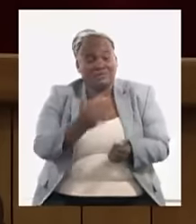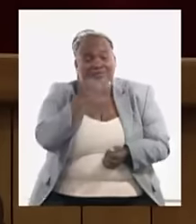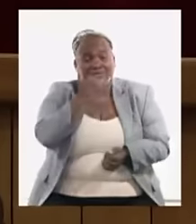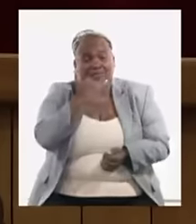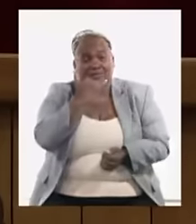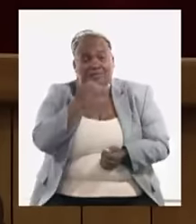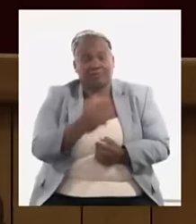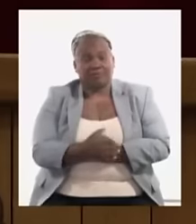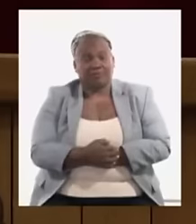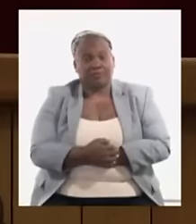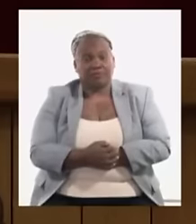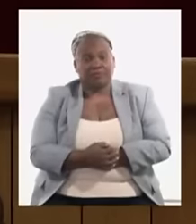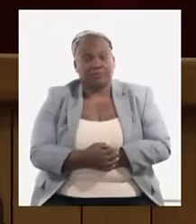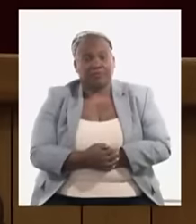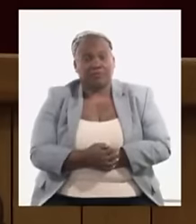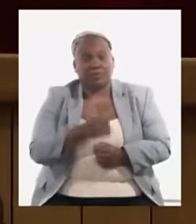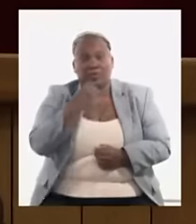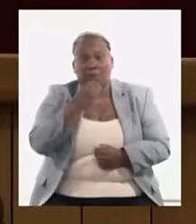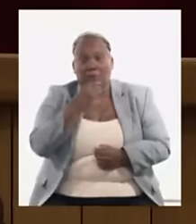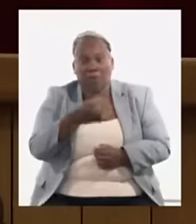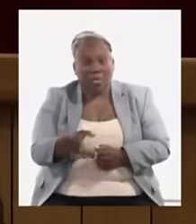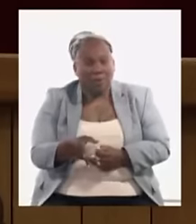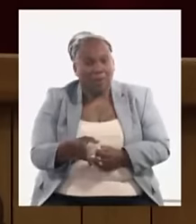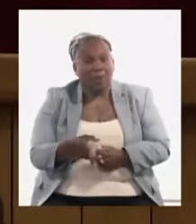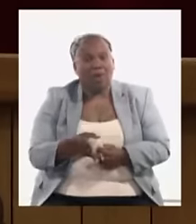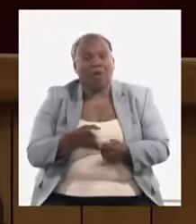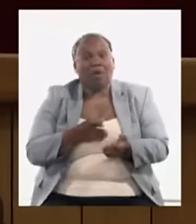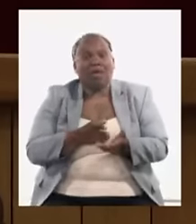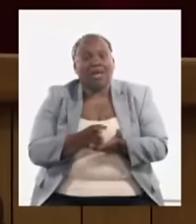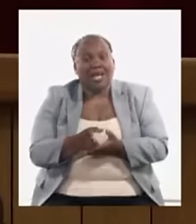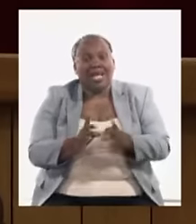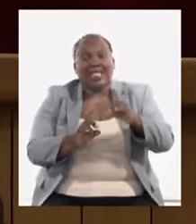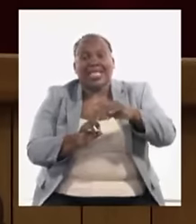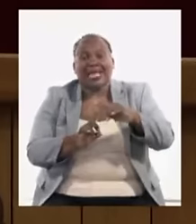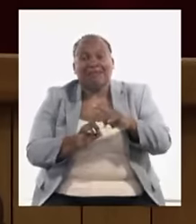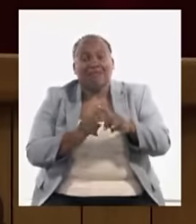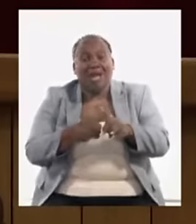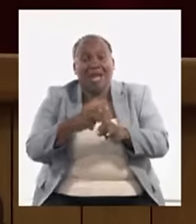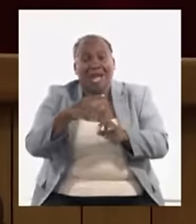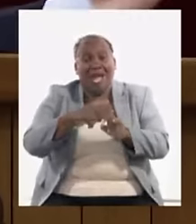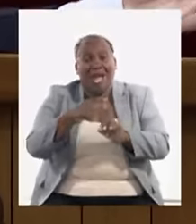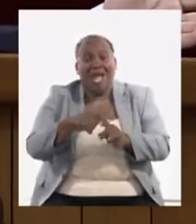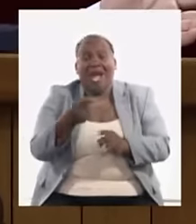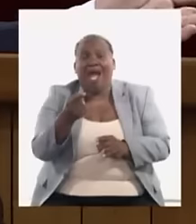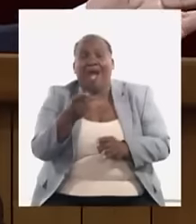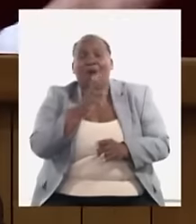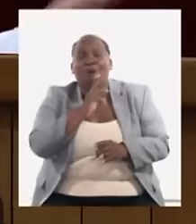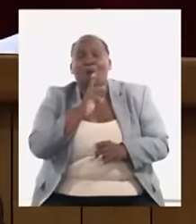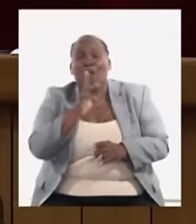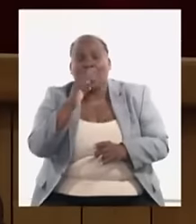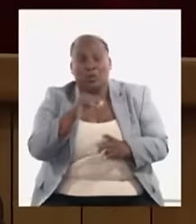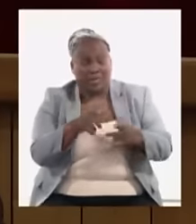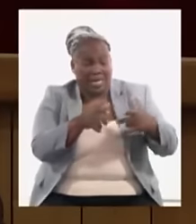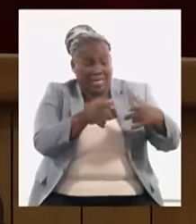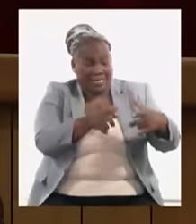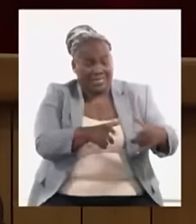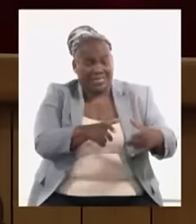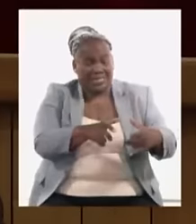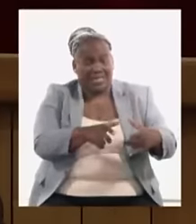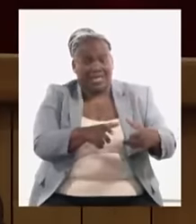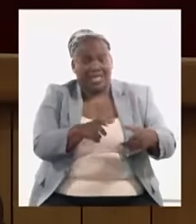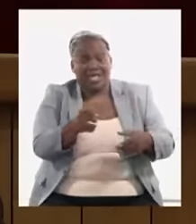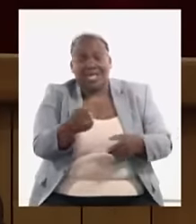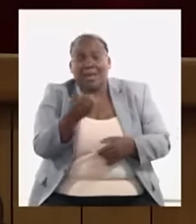pero nosotros no podemos seguir cobrando esa tarifa sobre todo a los que no tienen un reloj que pagan lo que